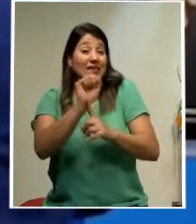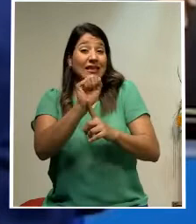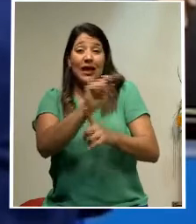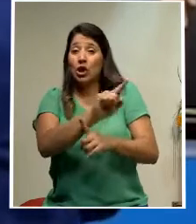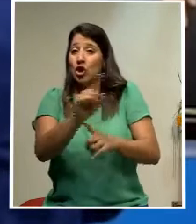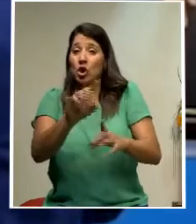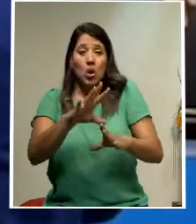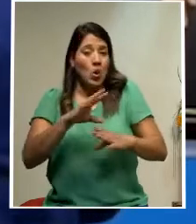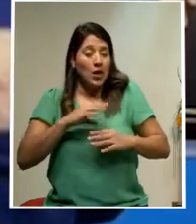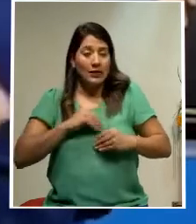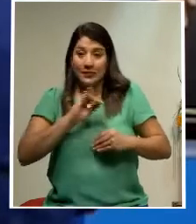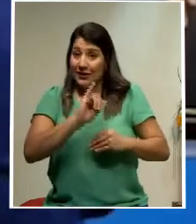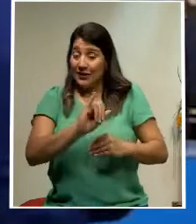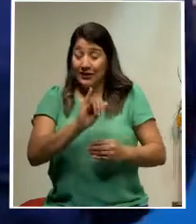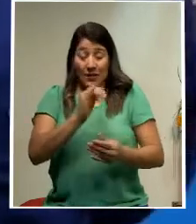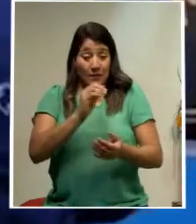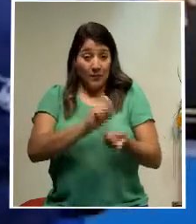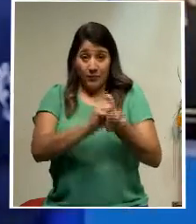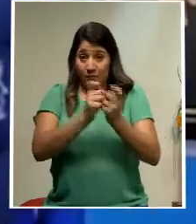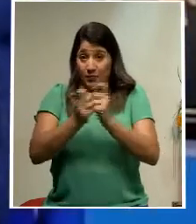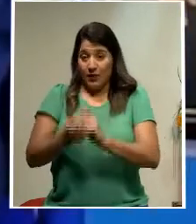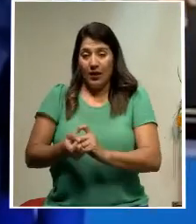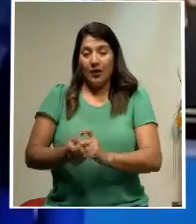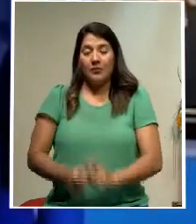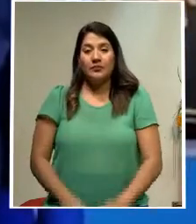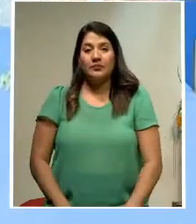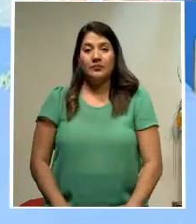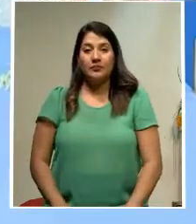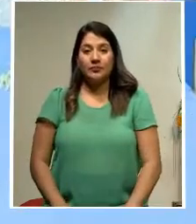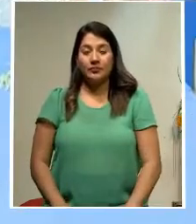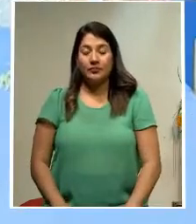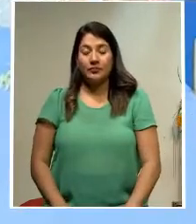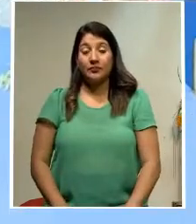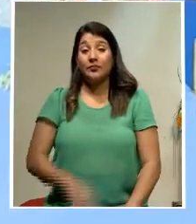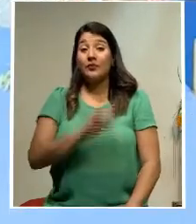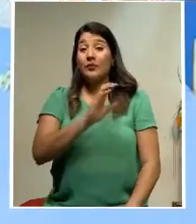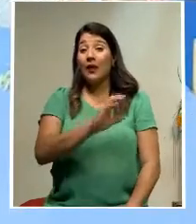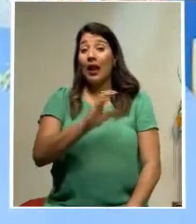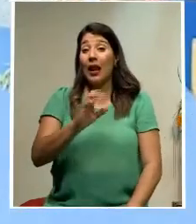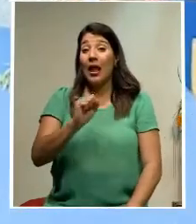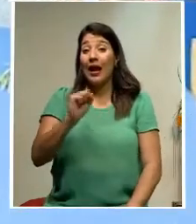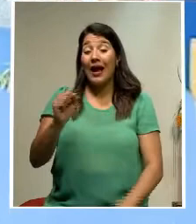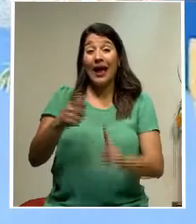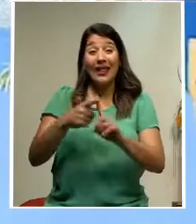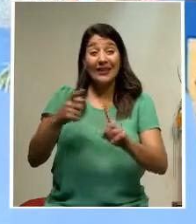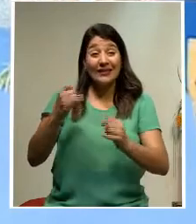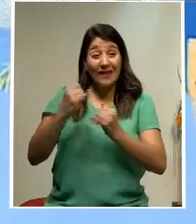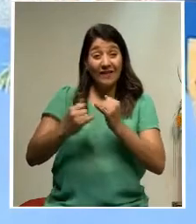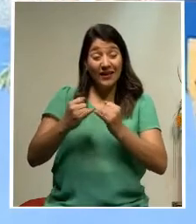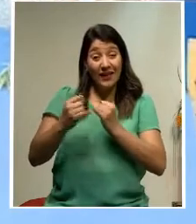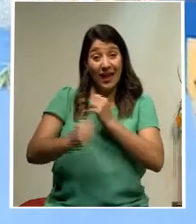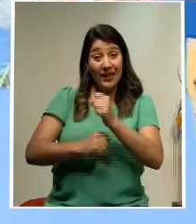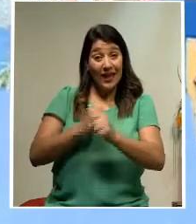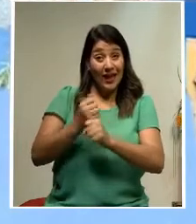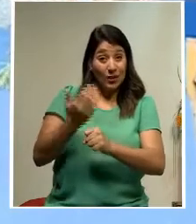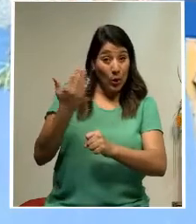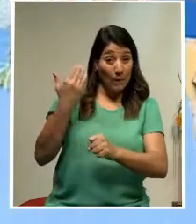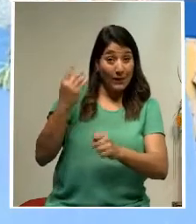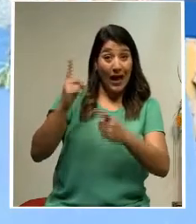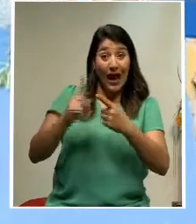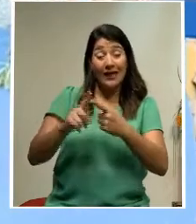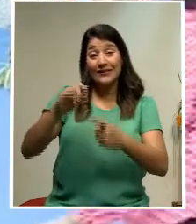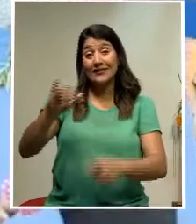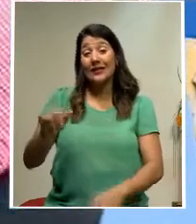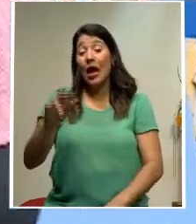representamos, que es el sindicalismo no alineado. La caja abrió desde finales del año pasado y hasta el mes de